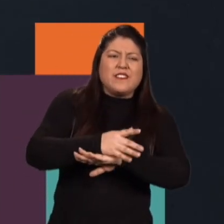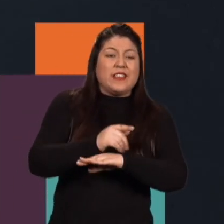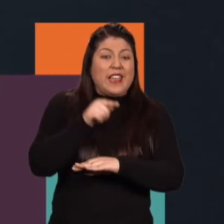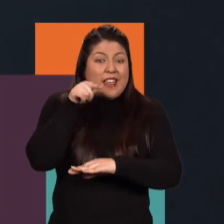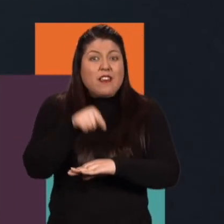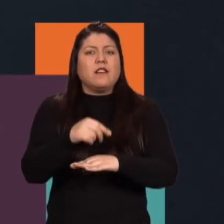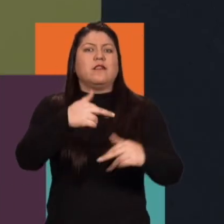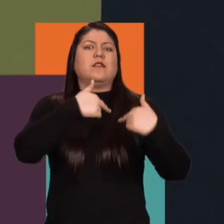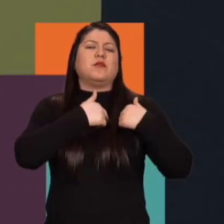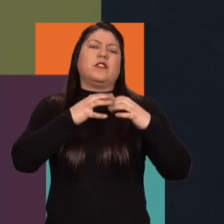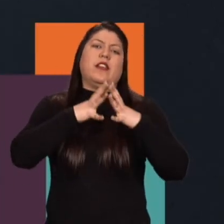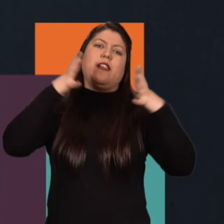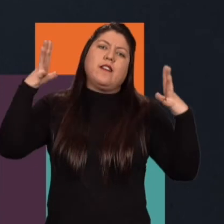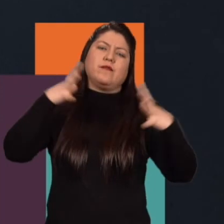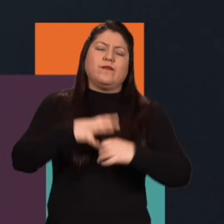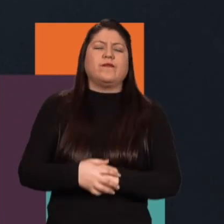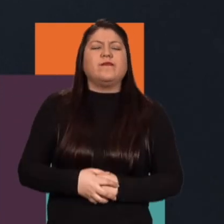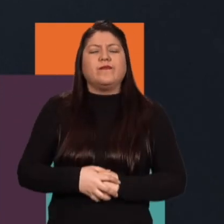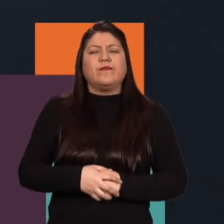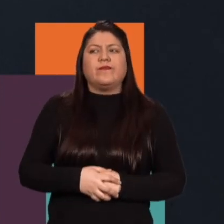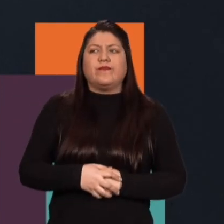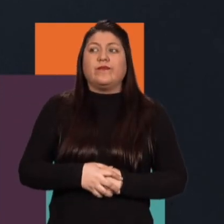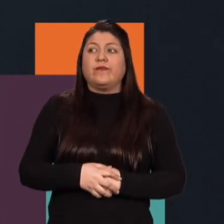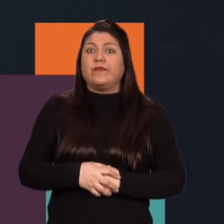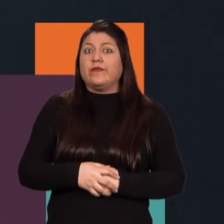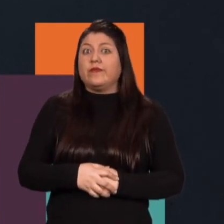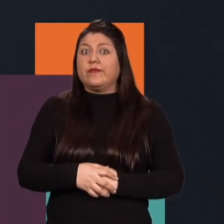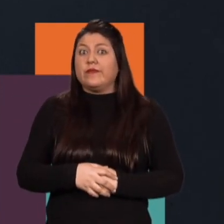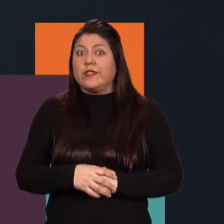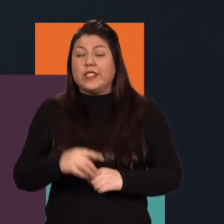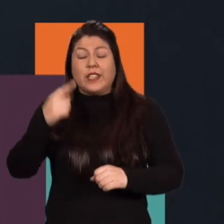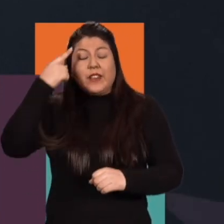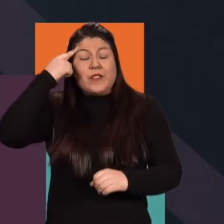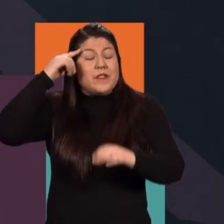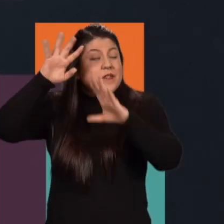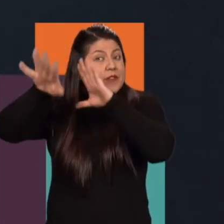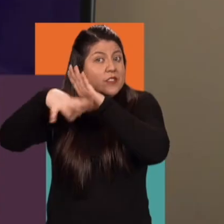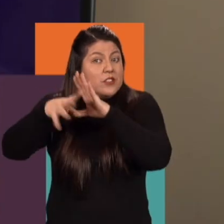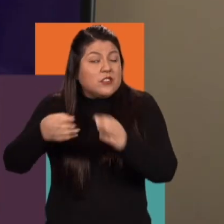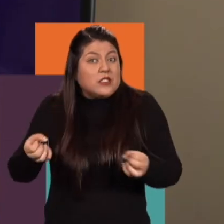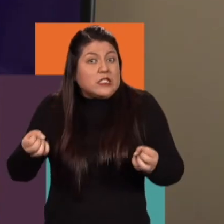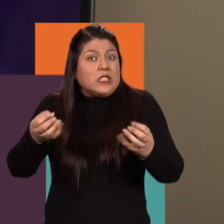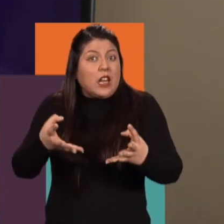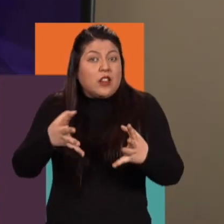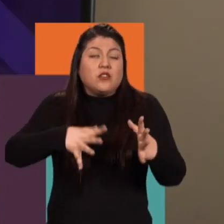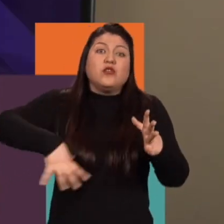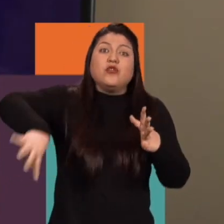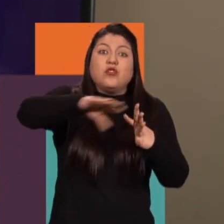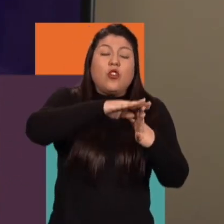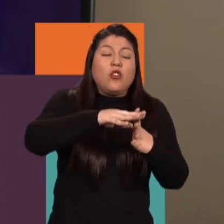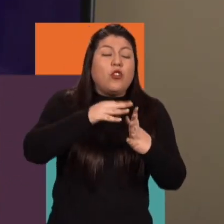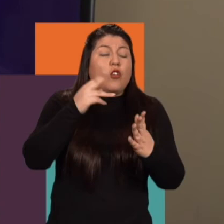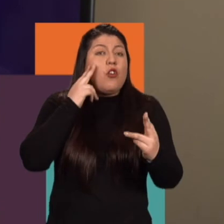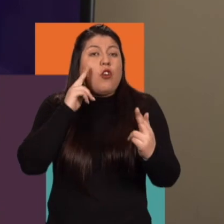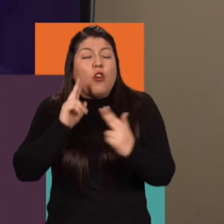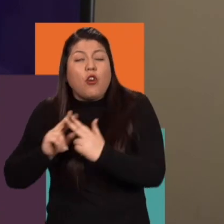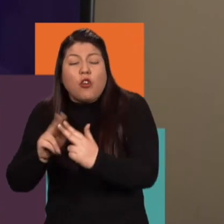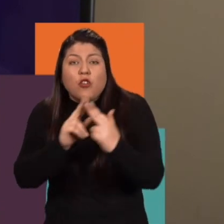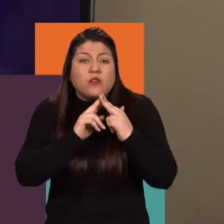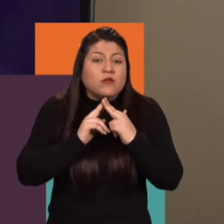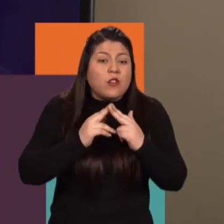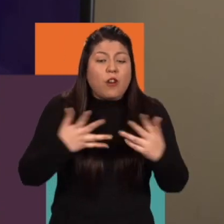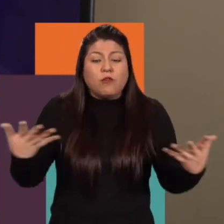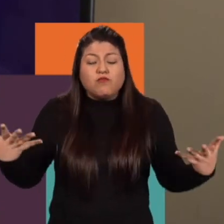en los medios cierto creo que esa es la responsabilidad que tenemos ¿se puede ser la ficción contribuir